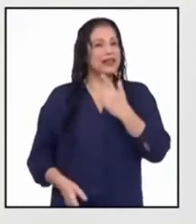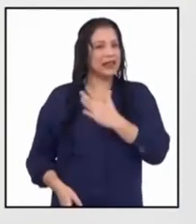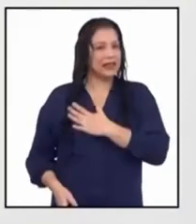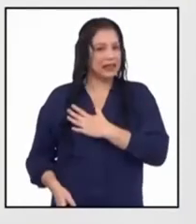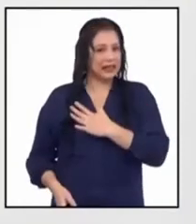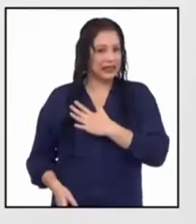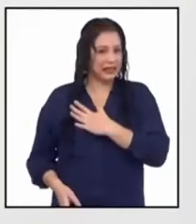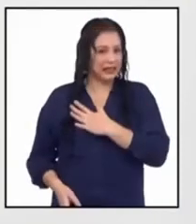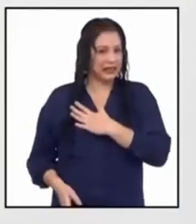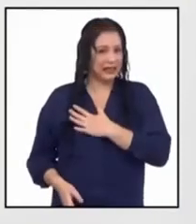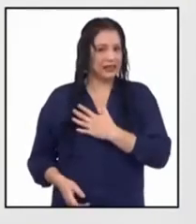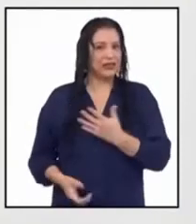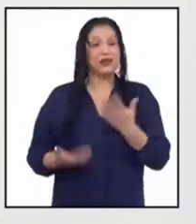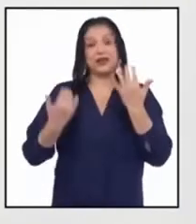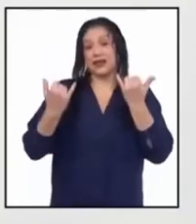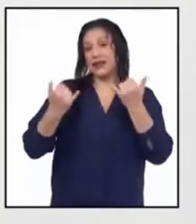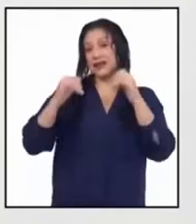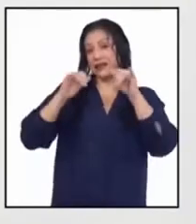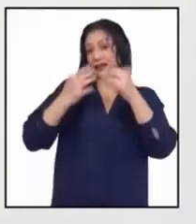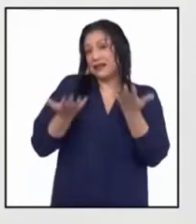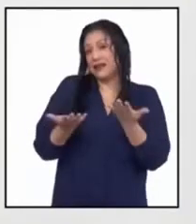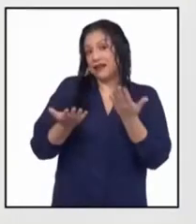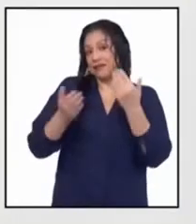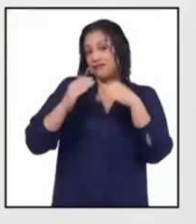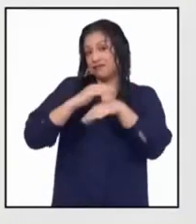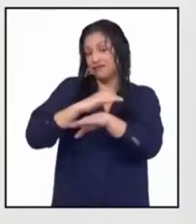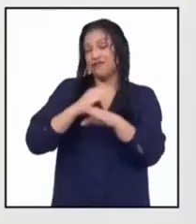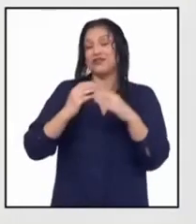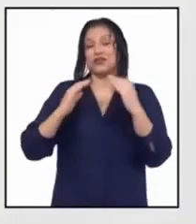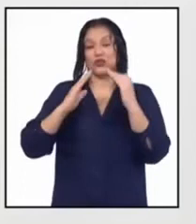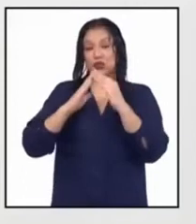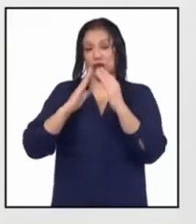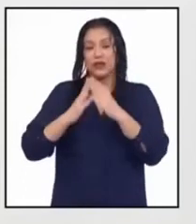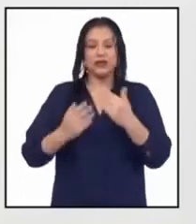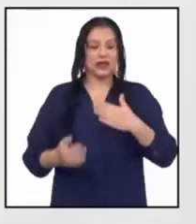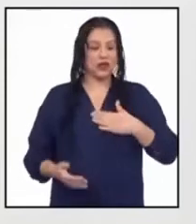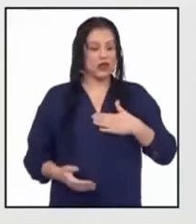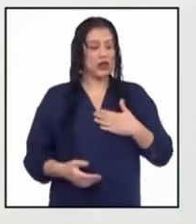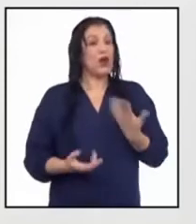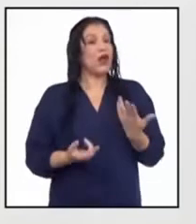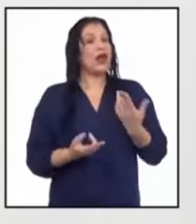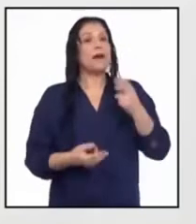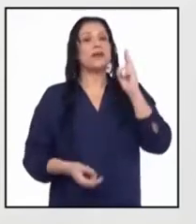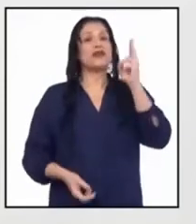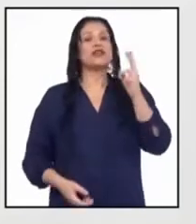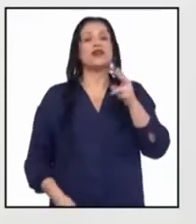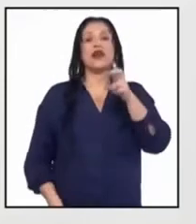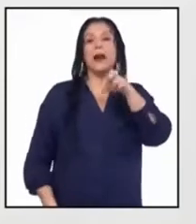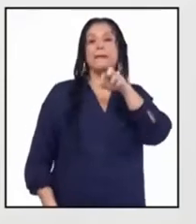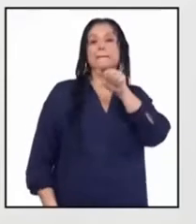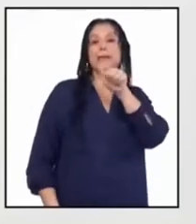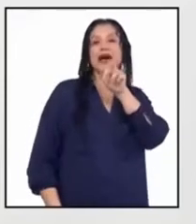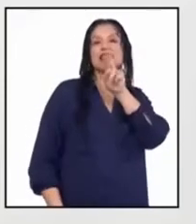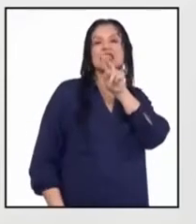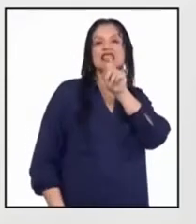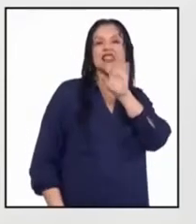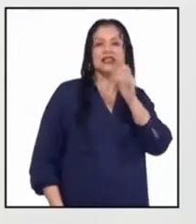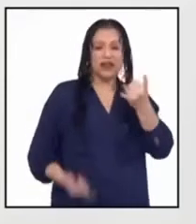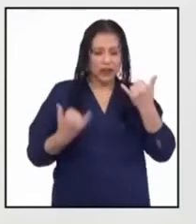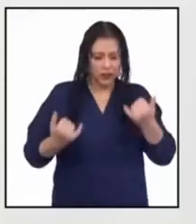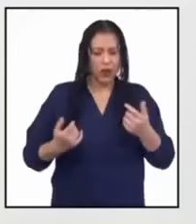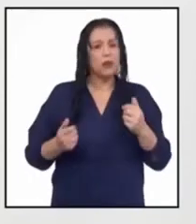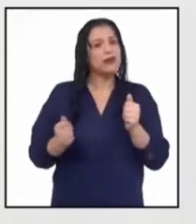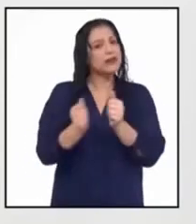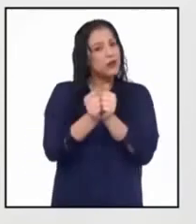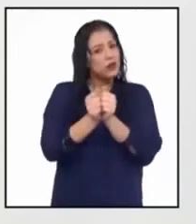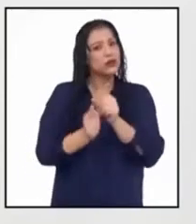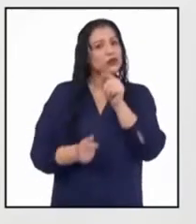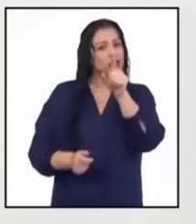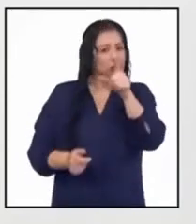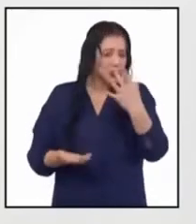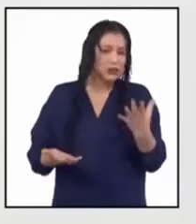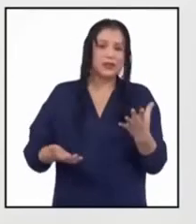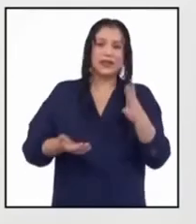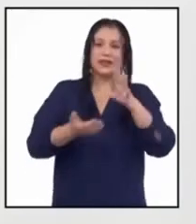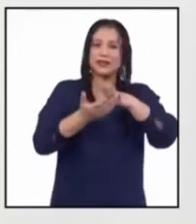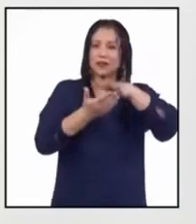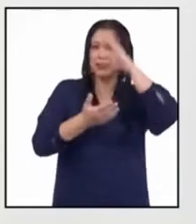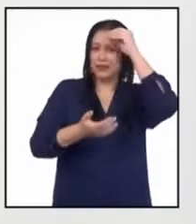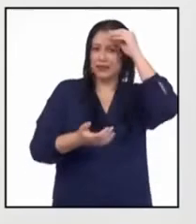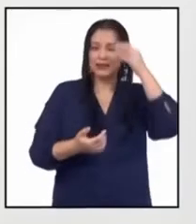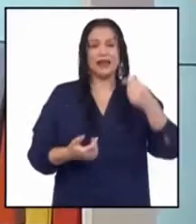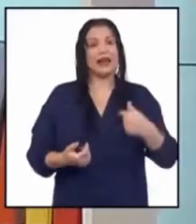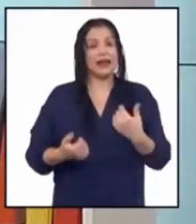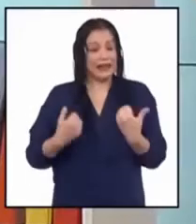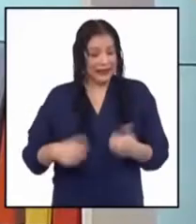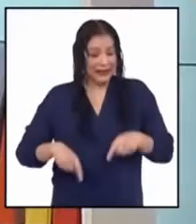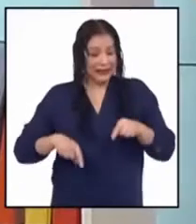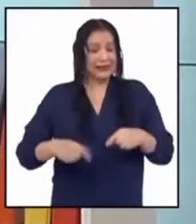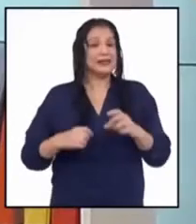secundaria en sus casas. Soy la profesora Patricia Castilla y hoy también los acompañaré en su aprendizaje durante la